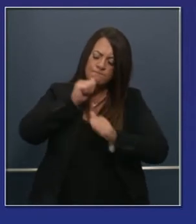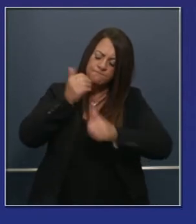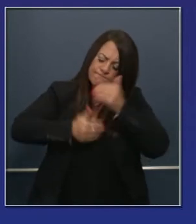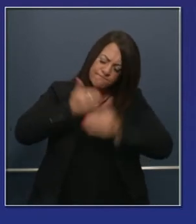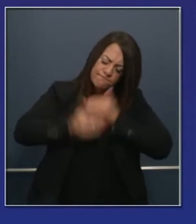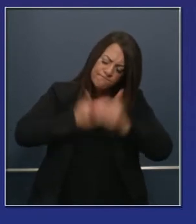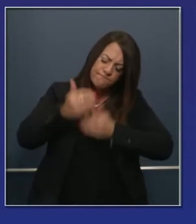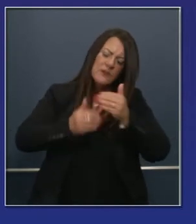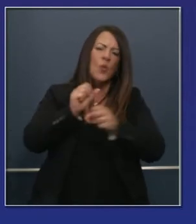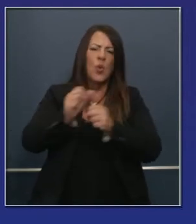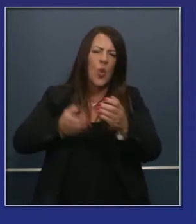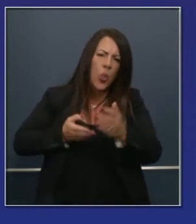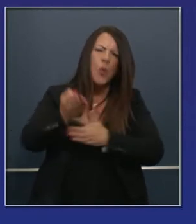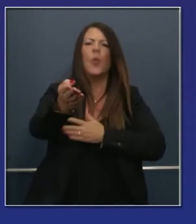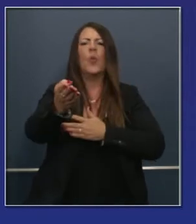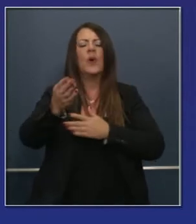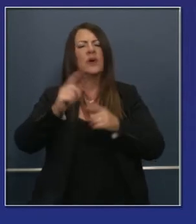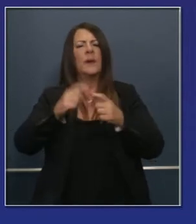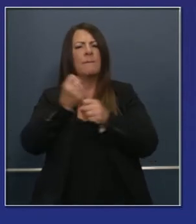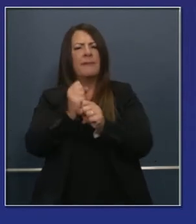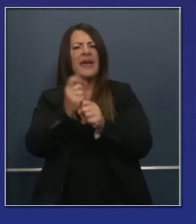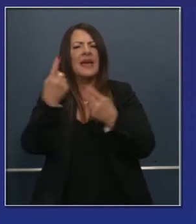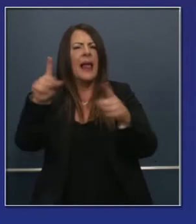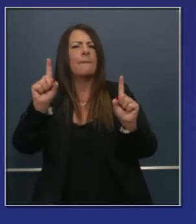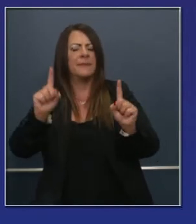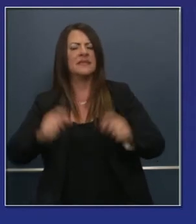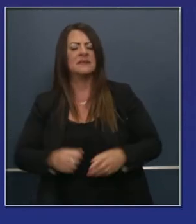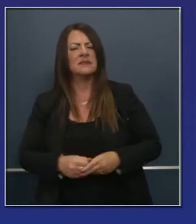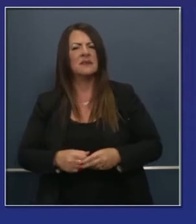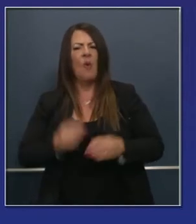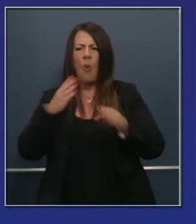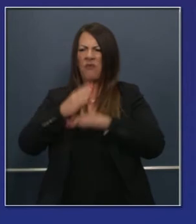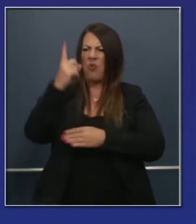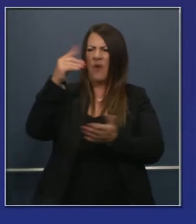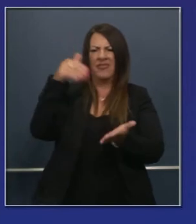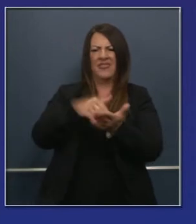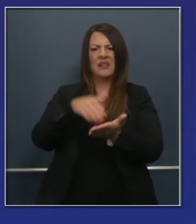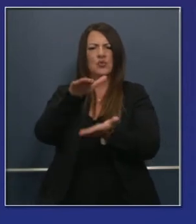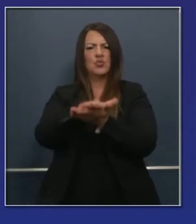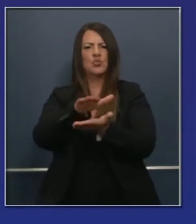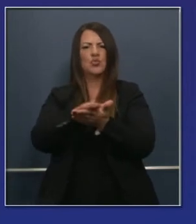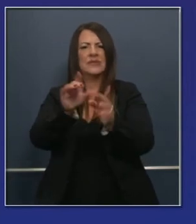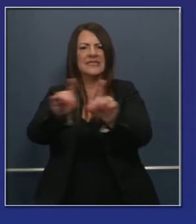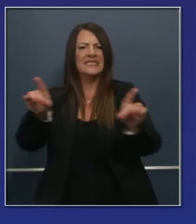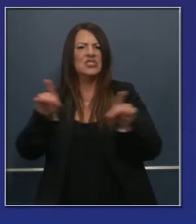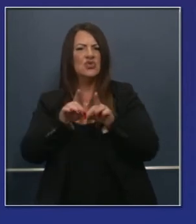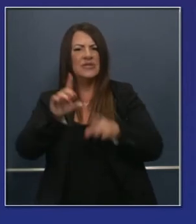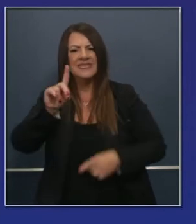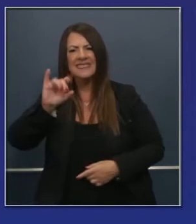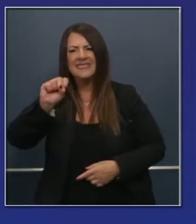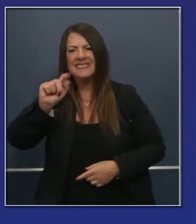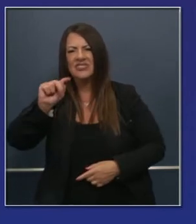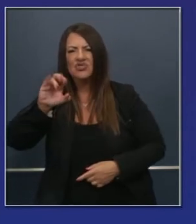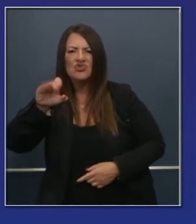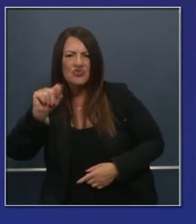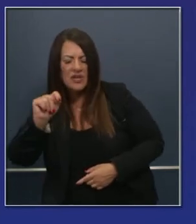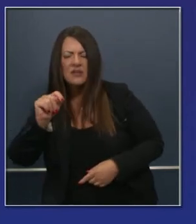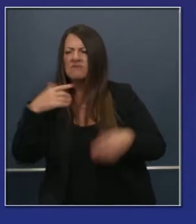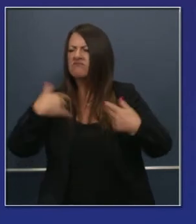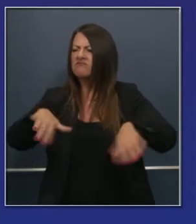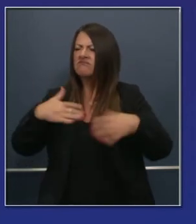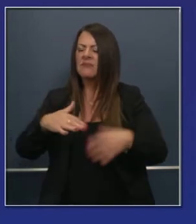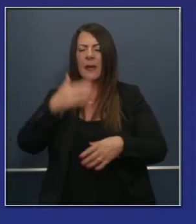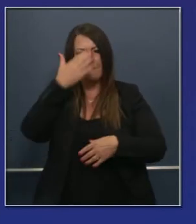del condado. También muy importante las reuniones a las cuales hemos ido con mil distritos escolares. Esto ha tomado